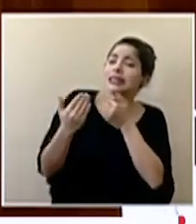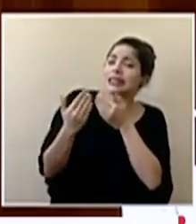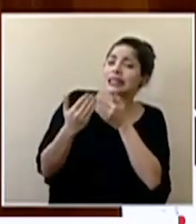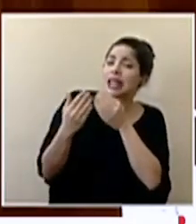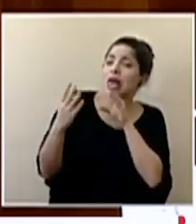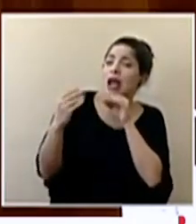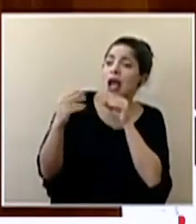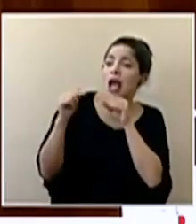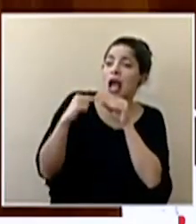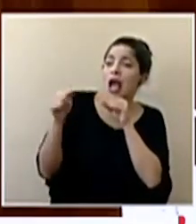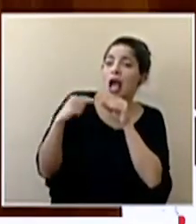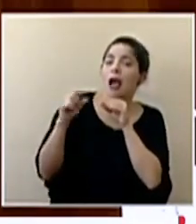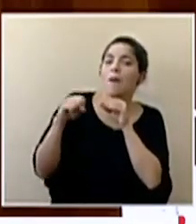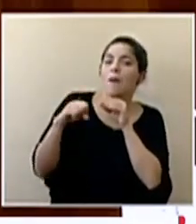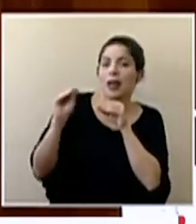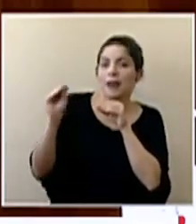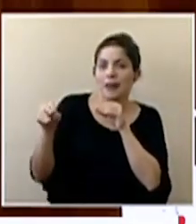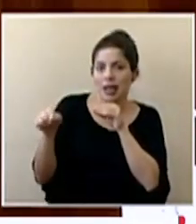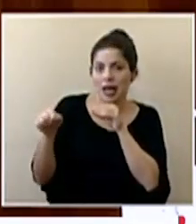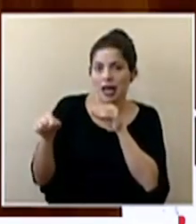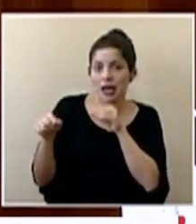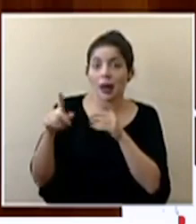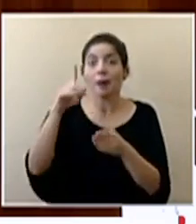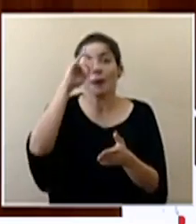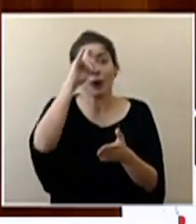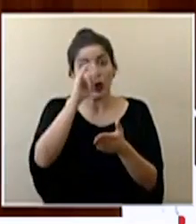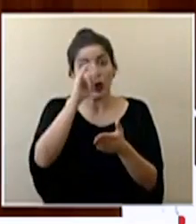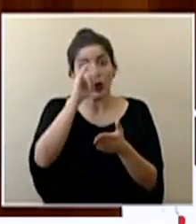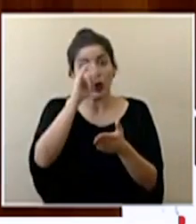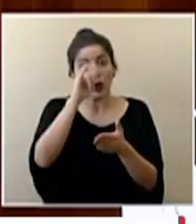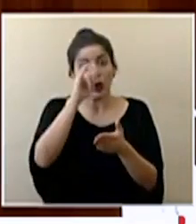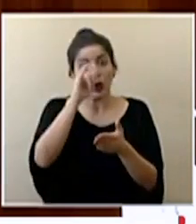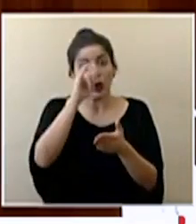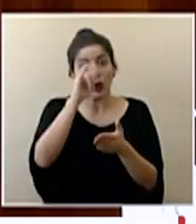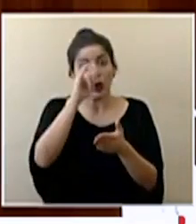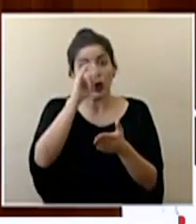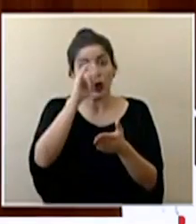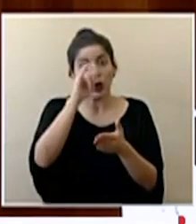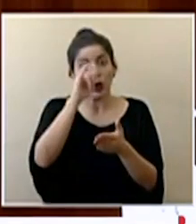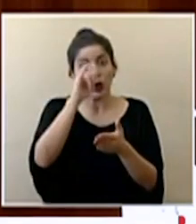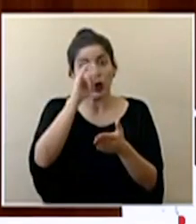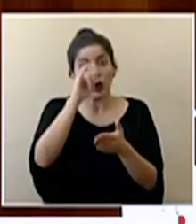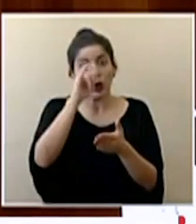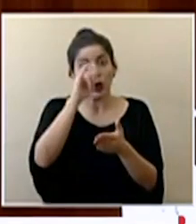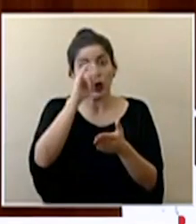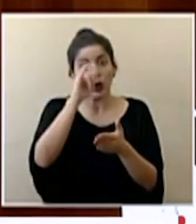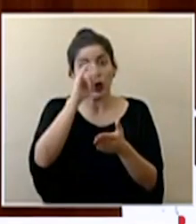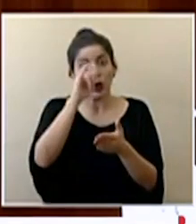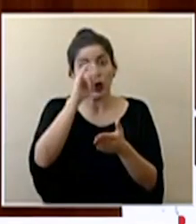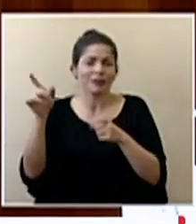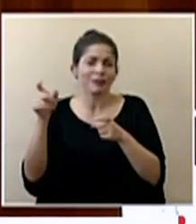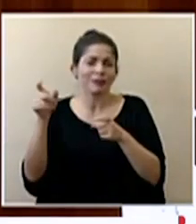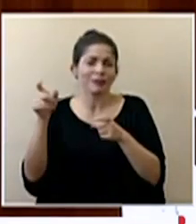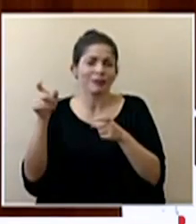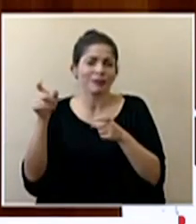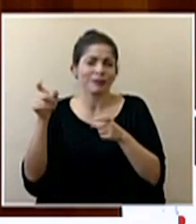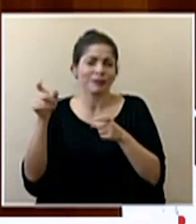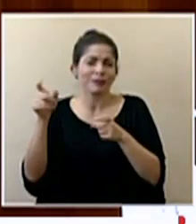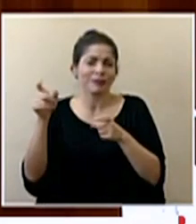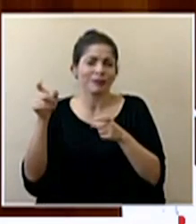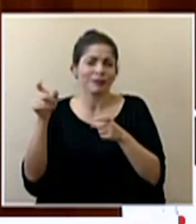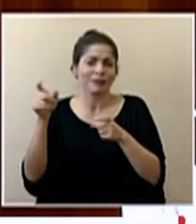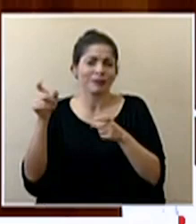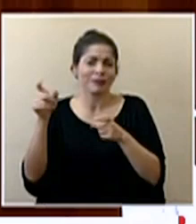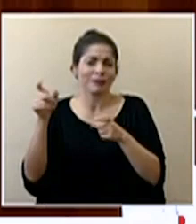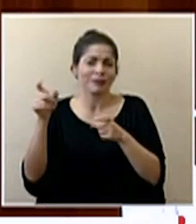cercana con esa persona y por eso es que hemos indicado obviamente ya el personal de salud tiene todo un manejo diferente nosotros hemos estado